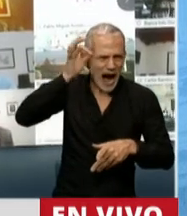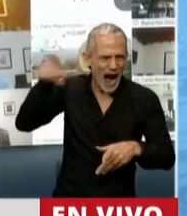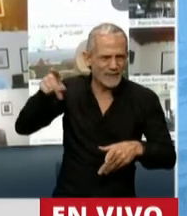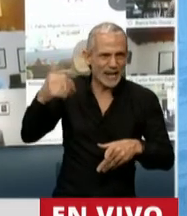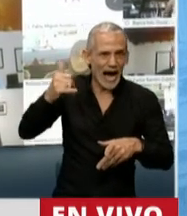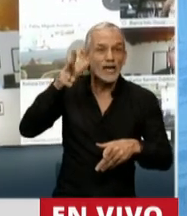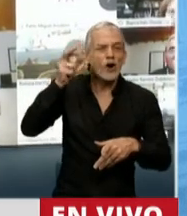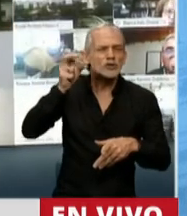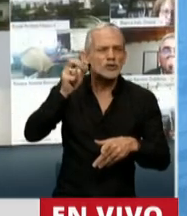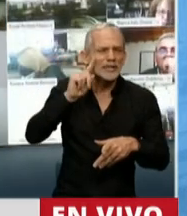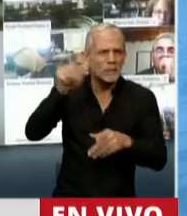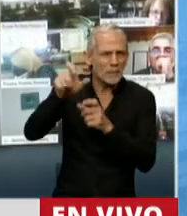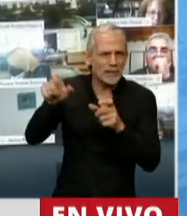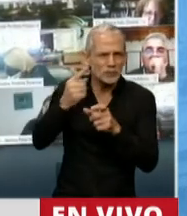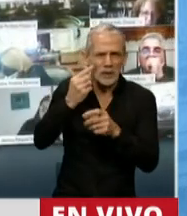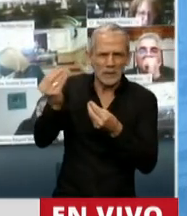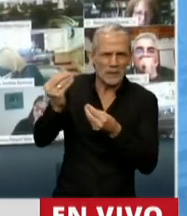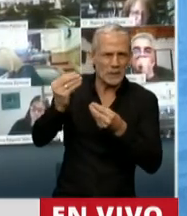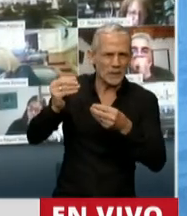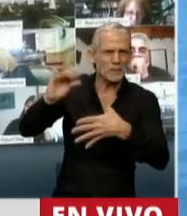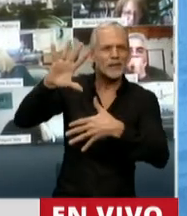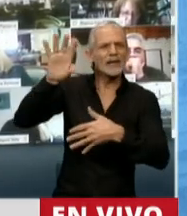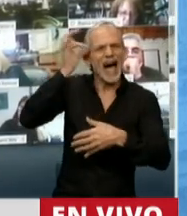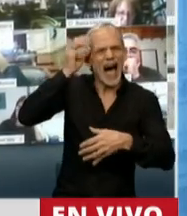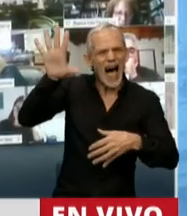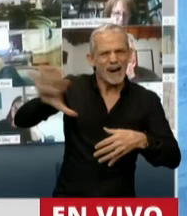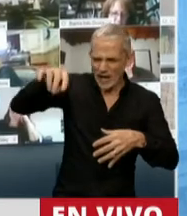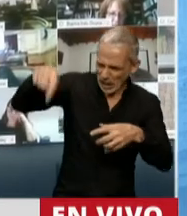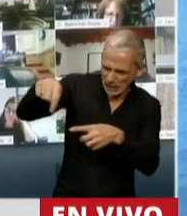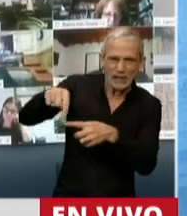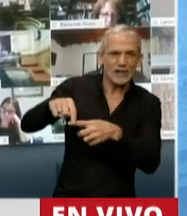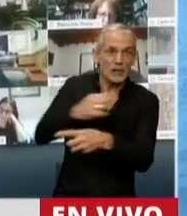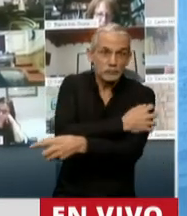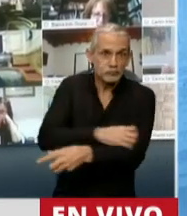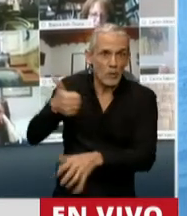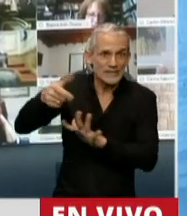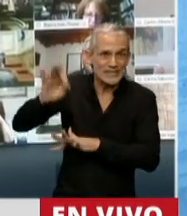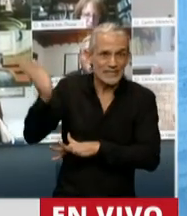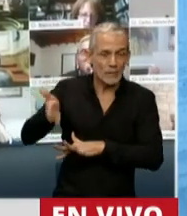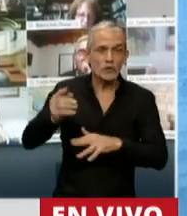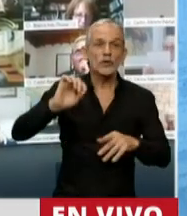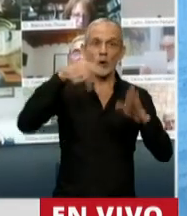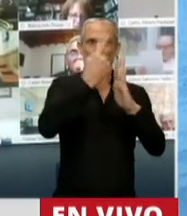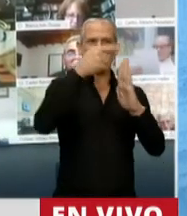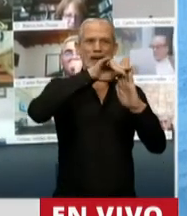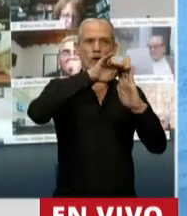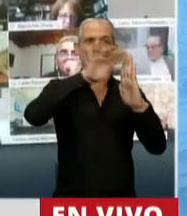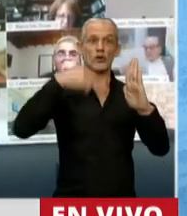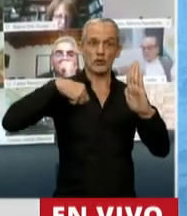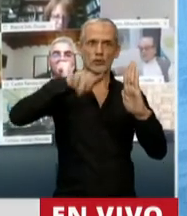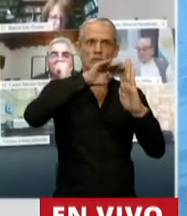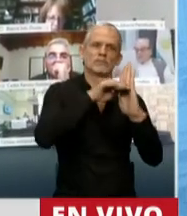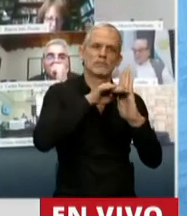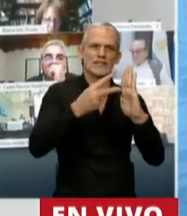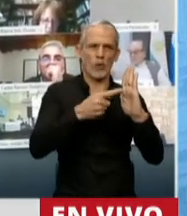800.000 habitantes, está al sudeste del continente africano, tiene 60% de pobreza. Nosotros tenemos 165 impuestos,